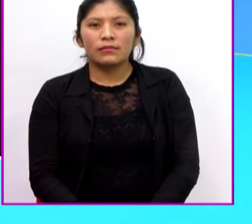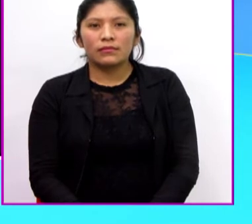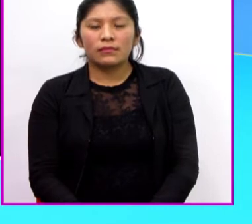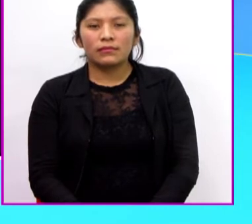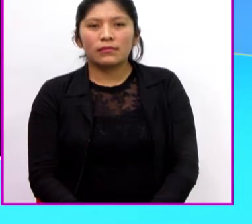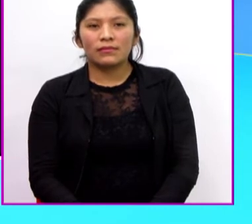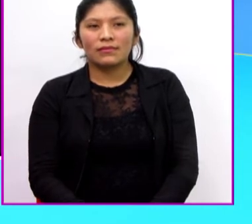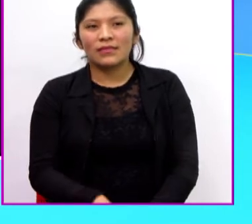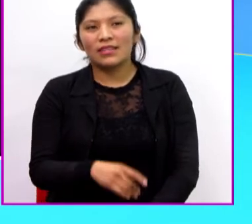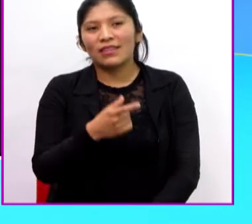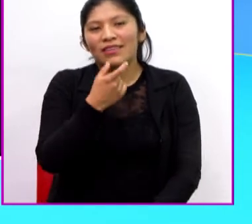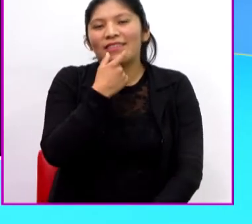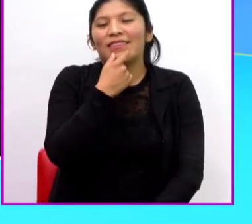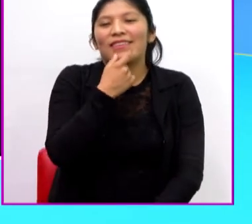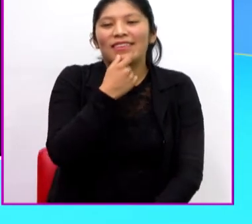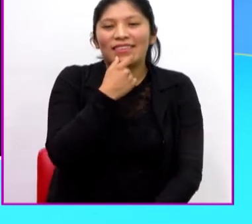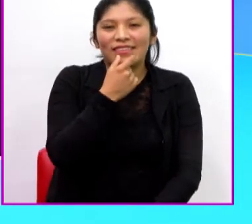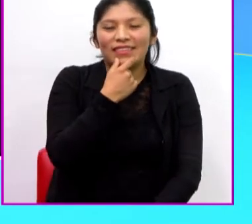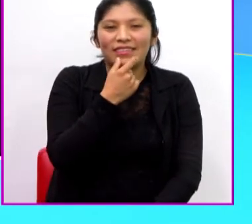¡Ja, ja, ja, ja!